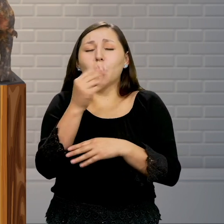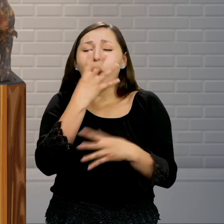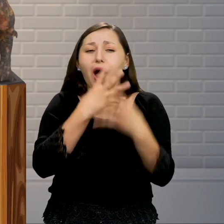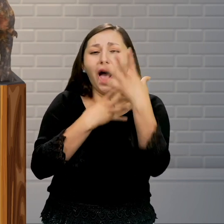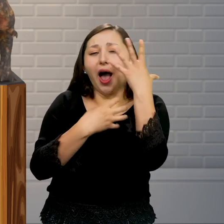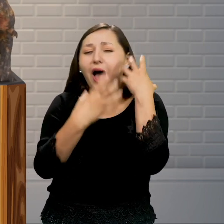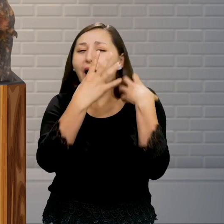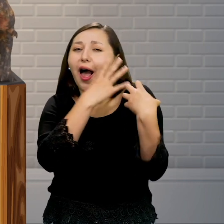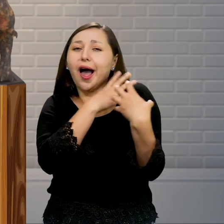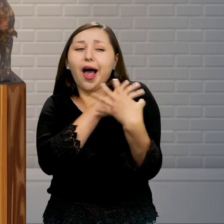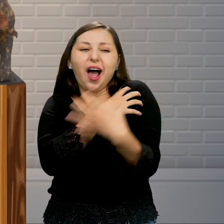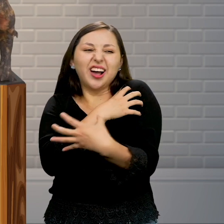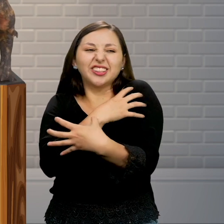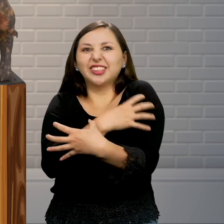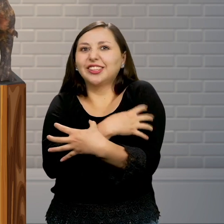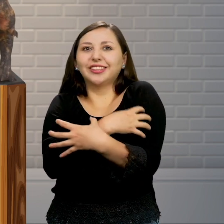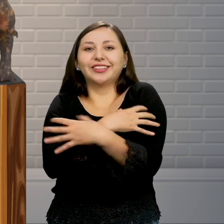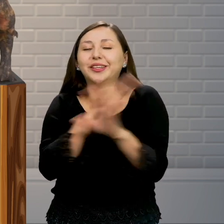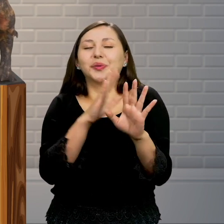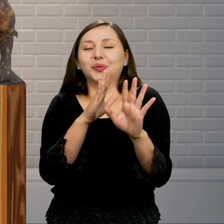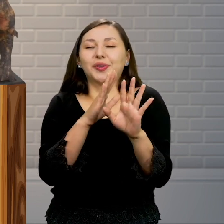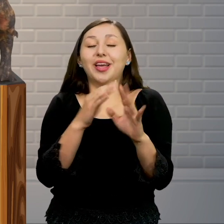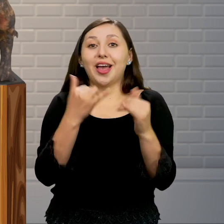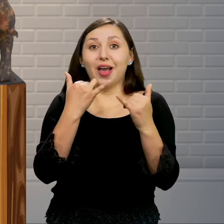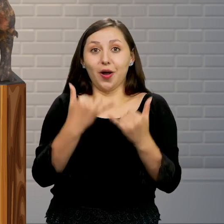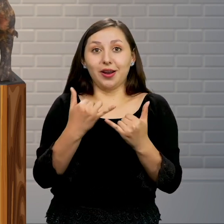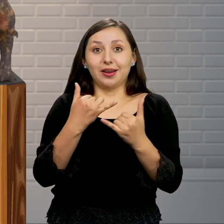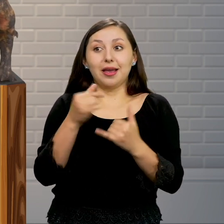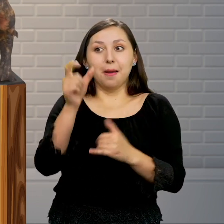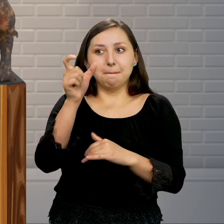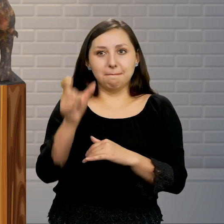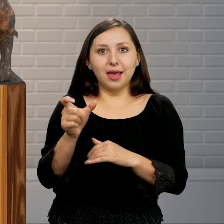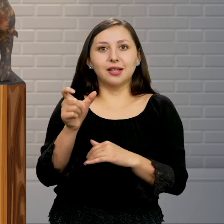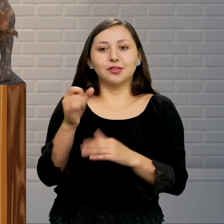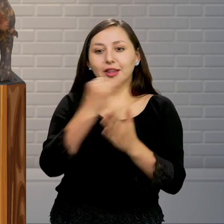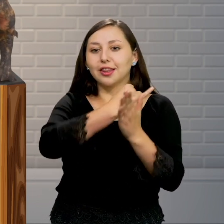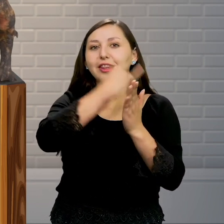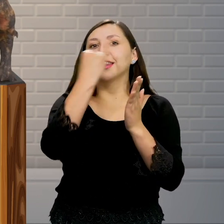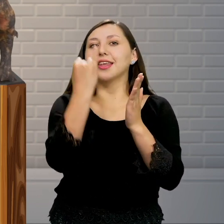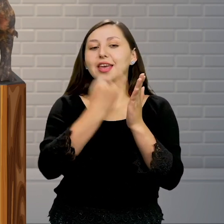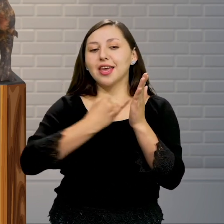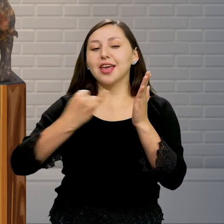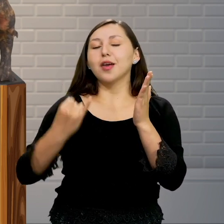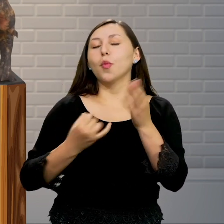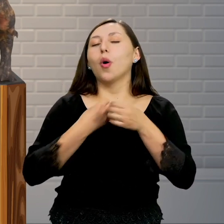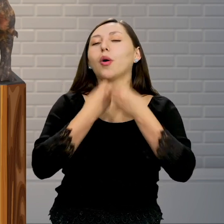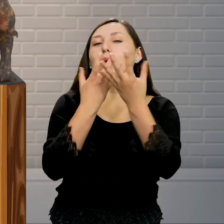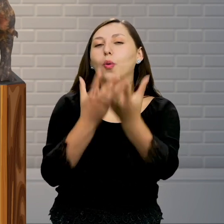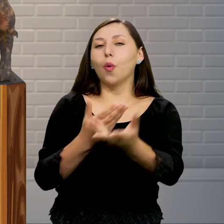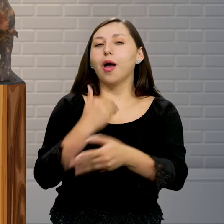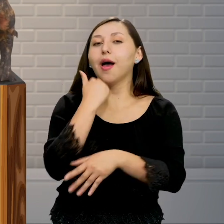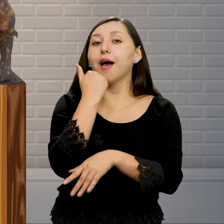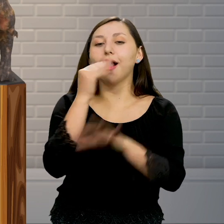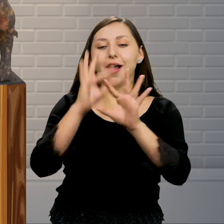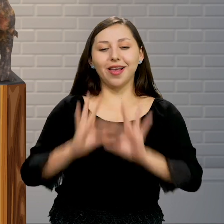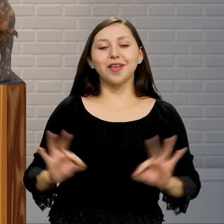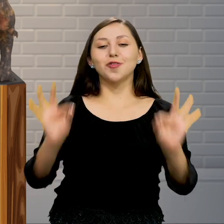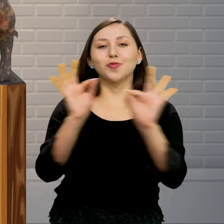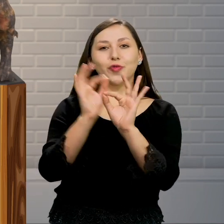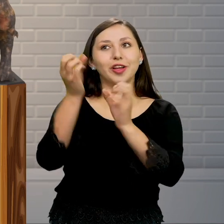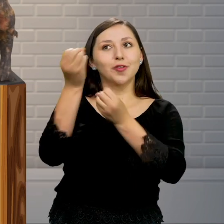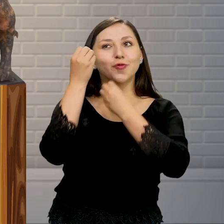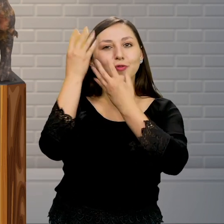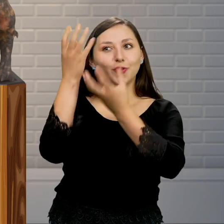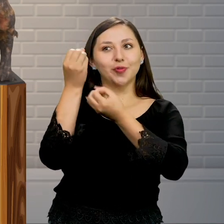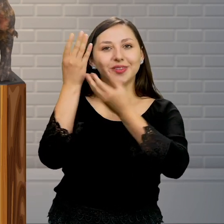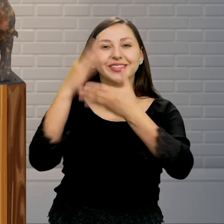¡No me coma! me coma! Pero bueno Antes de que me coma el dinosaurio ¡Veamos a alguien! Que nos dibuja su mascota Y nos cuenta sobre ella ¡No me coma